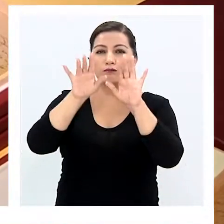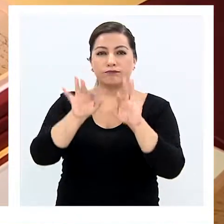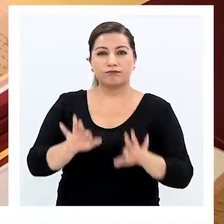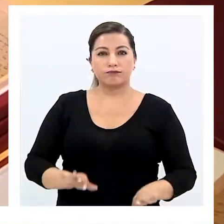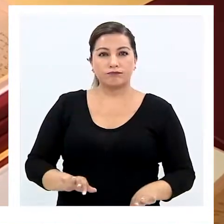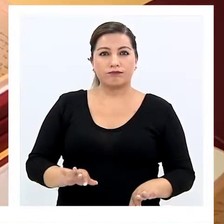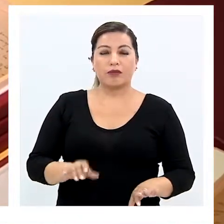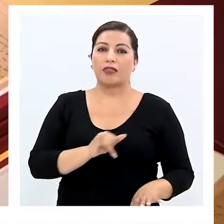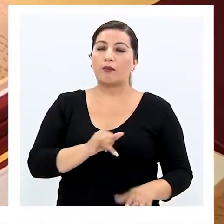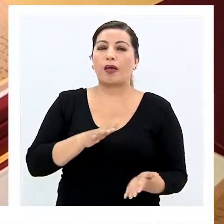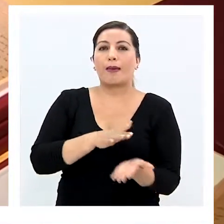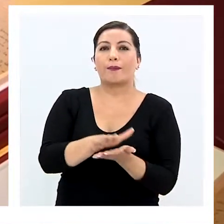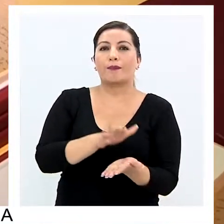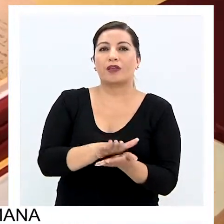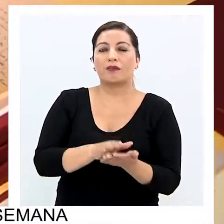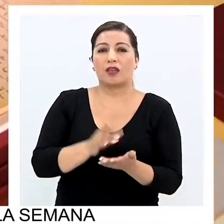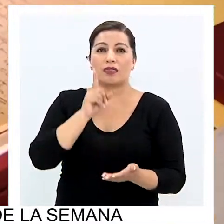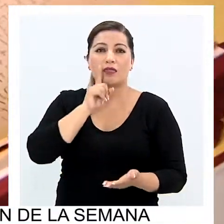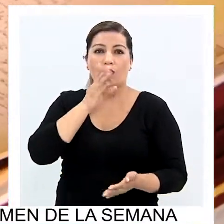editaron e imprimieron.